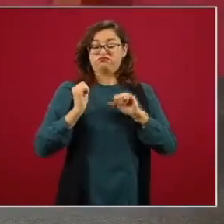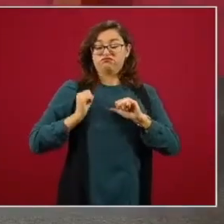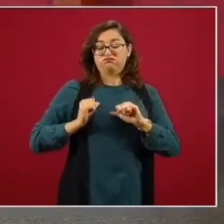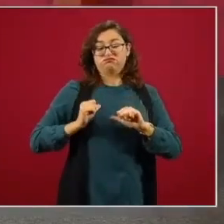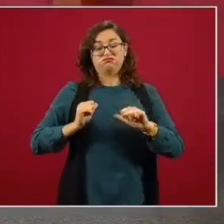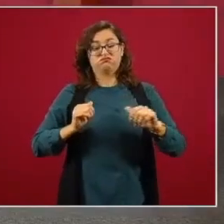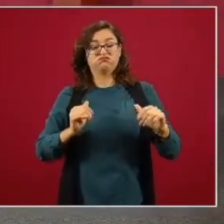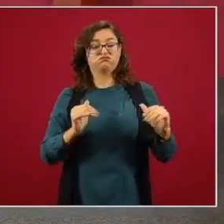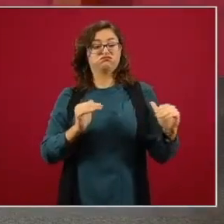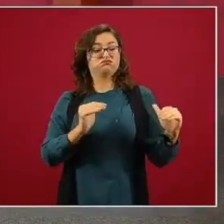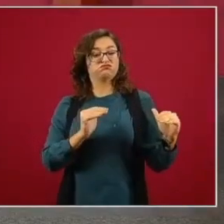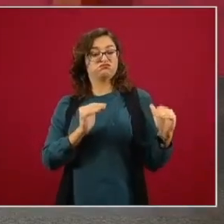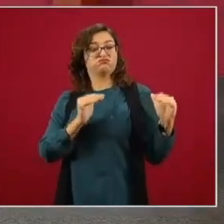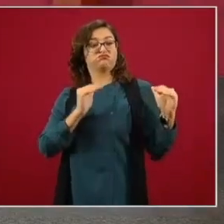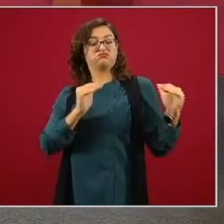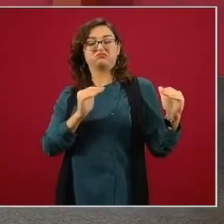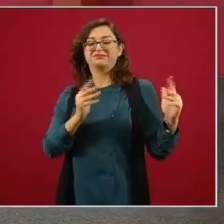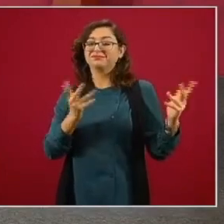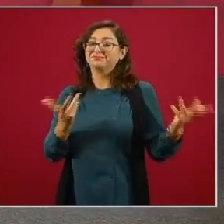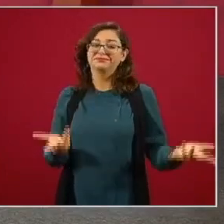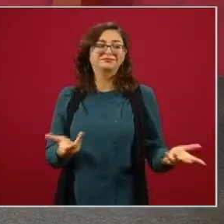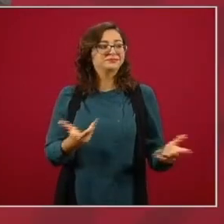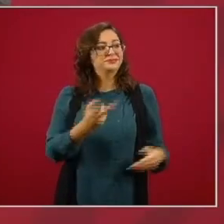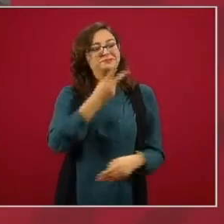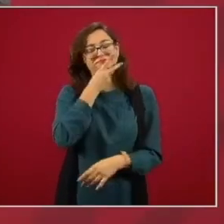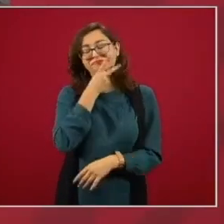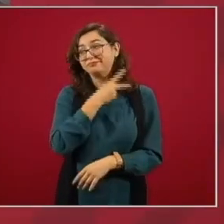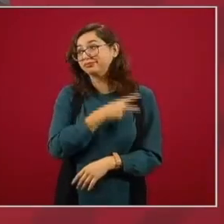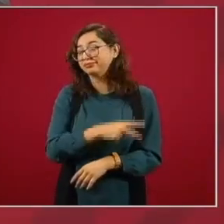con mucho desconocimiento de las cosas